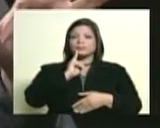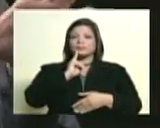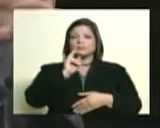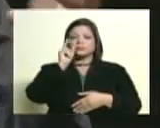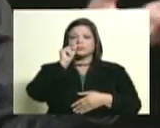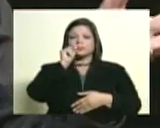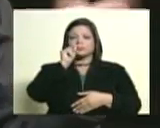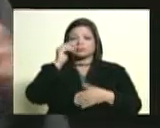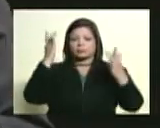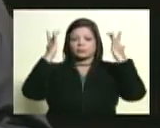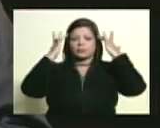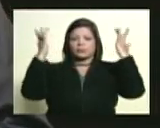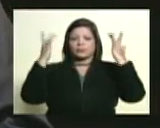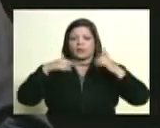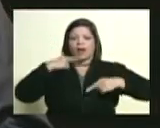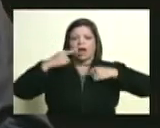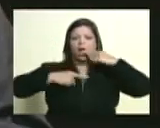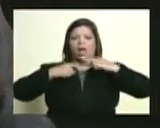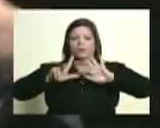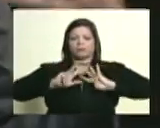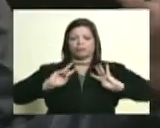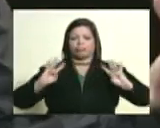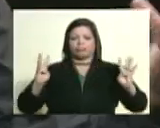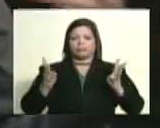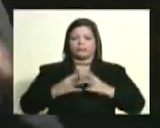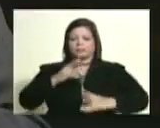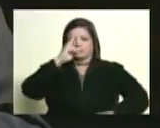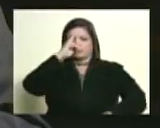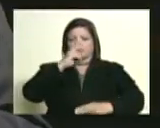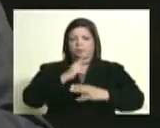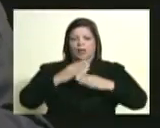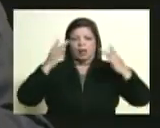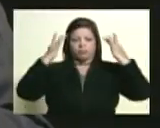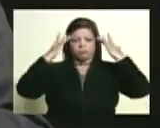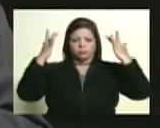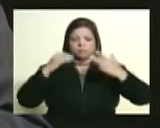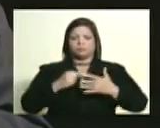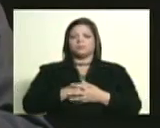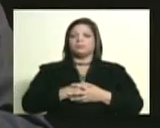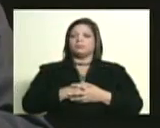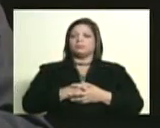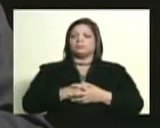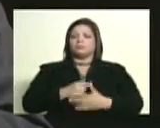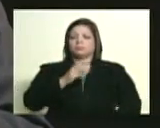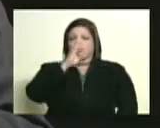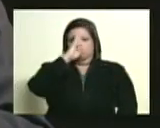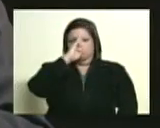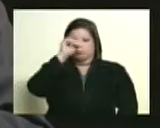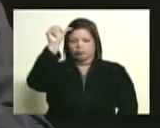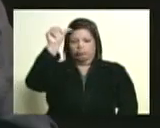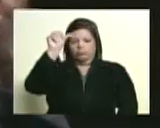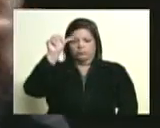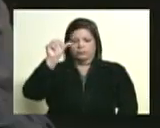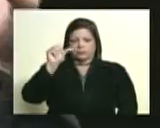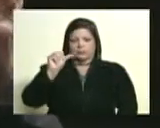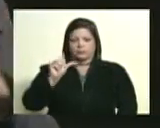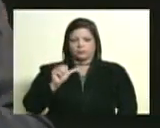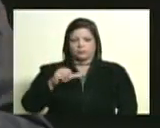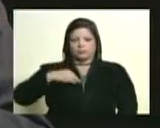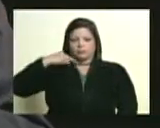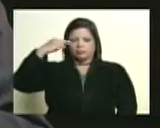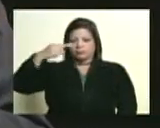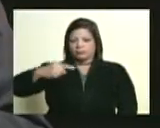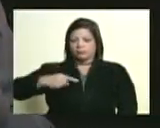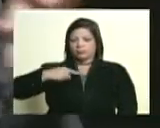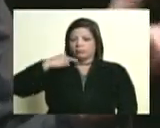él le toca hablar ahí en el Palacio de las Academias a nombre de los académicos, en esa celebración, por cierto, en un discurso muy